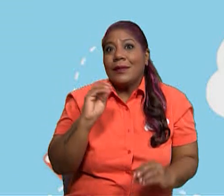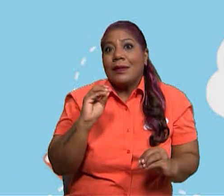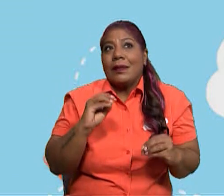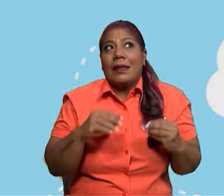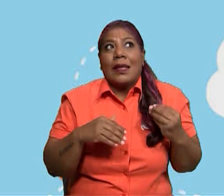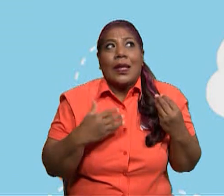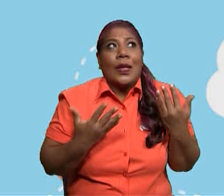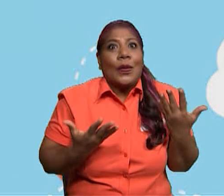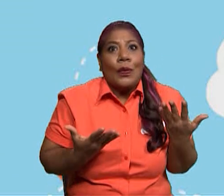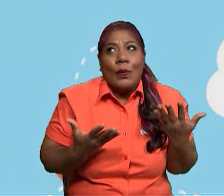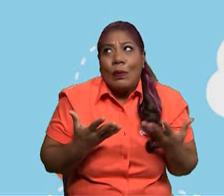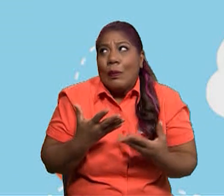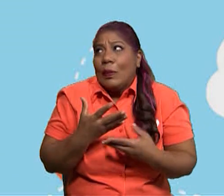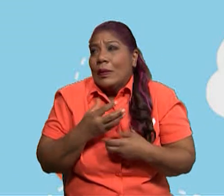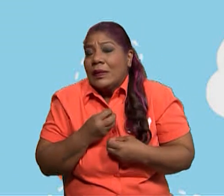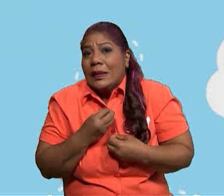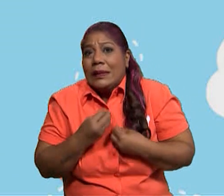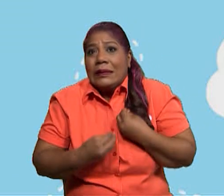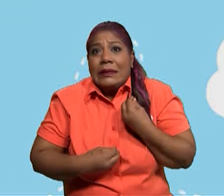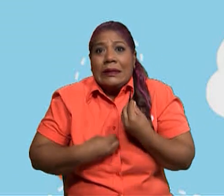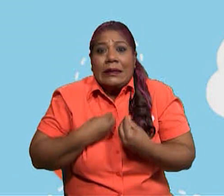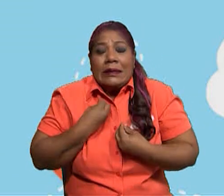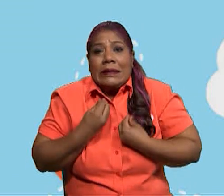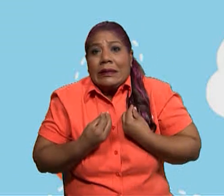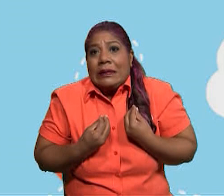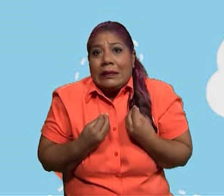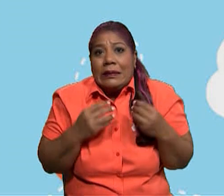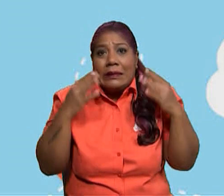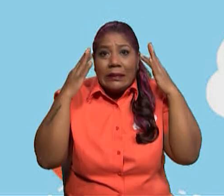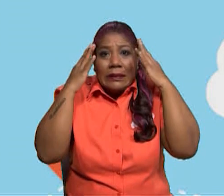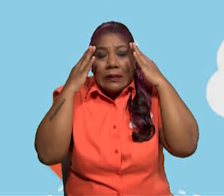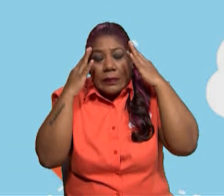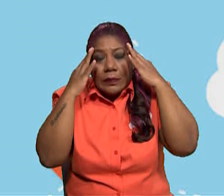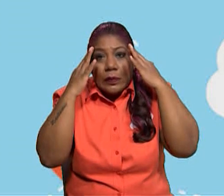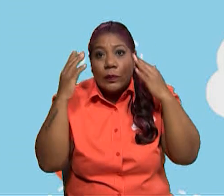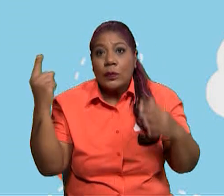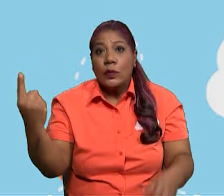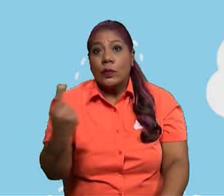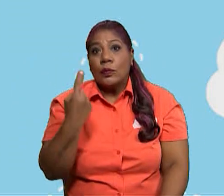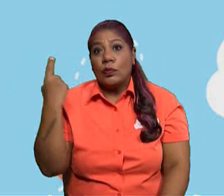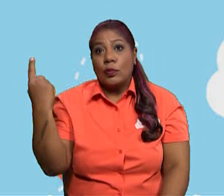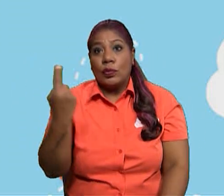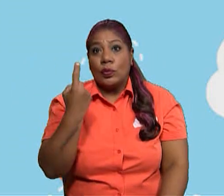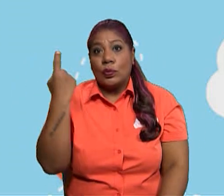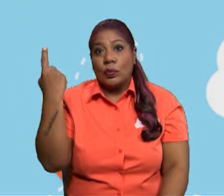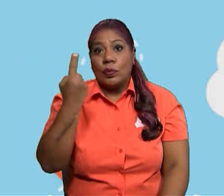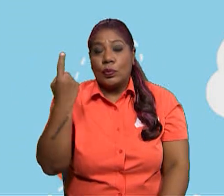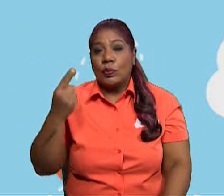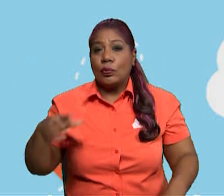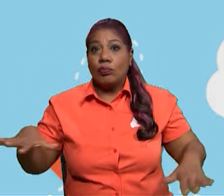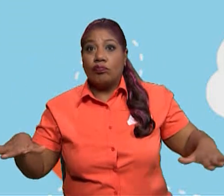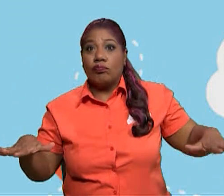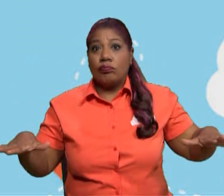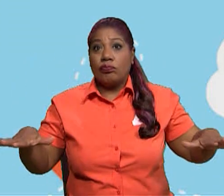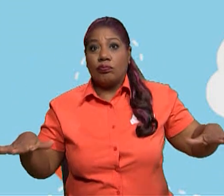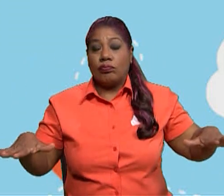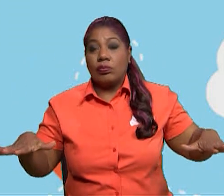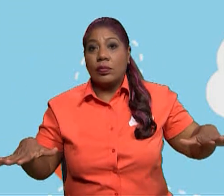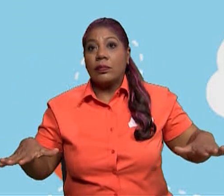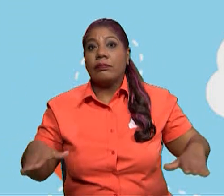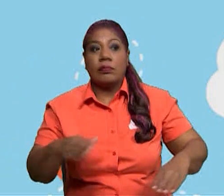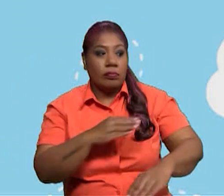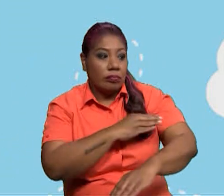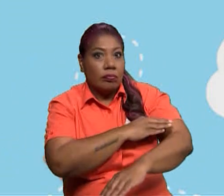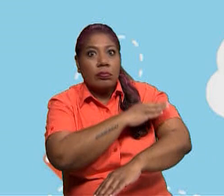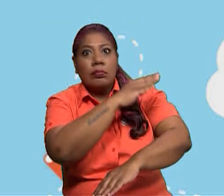inundaciones, sequías, tornados, terremotos, temblores o huracanes. Es por ello que debemos